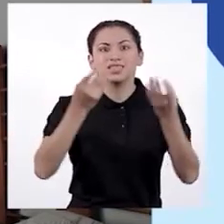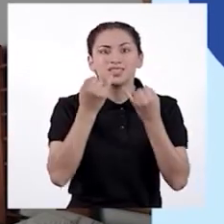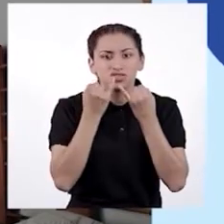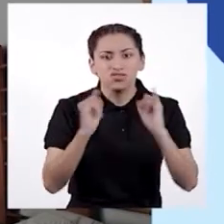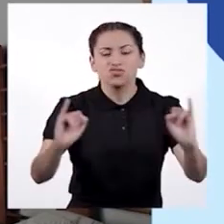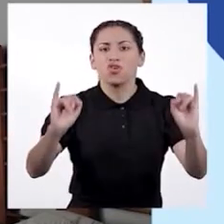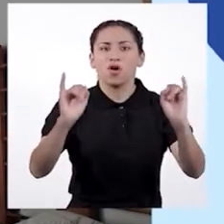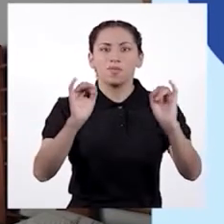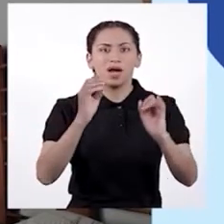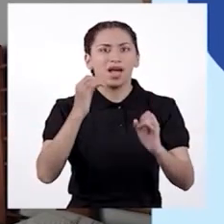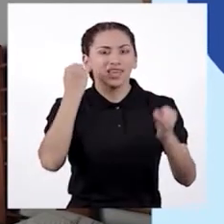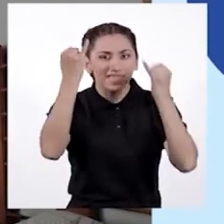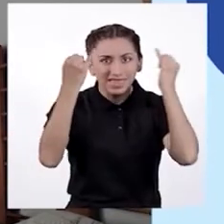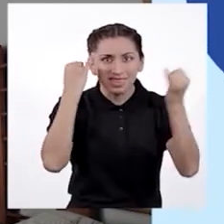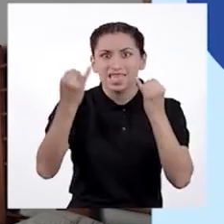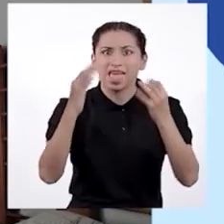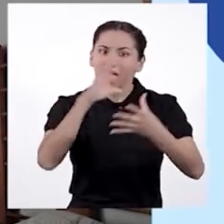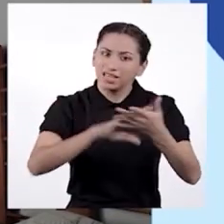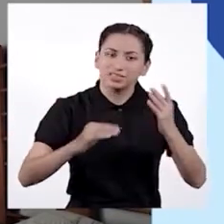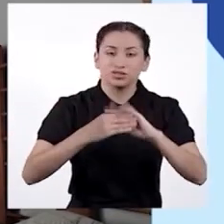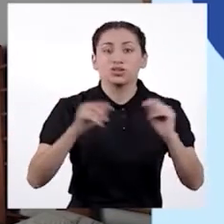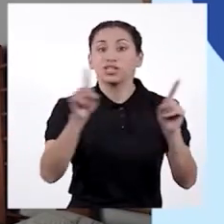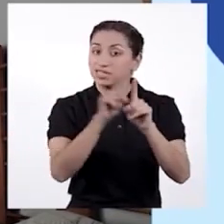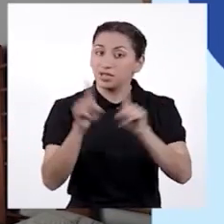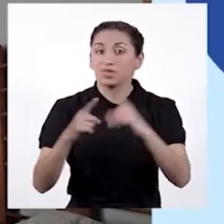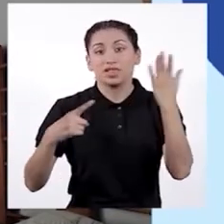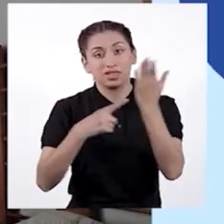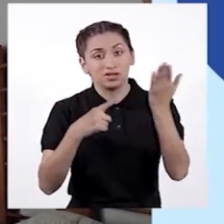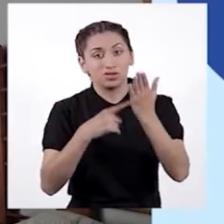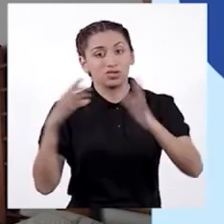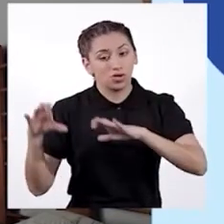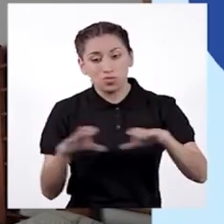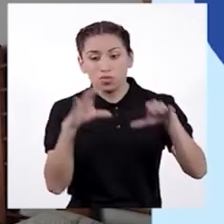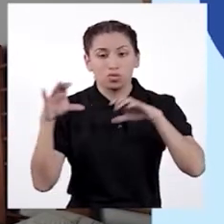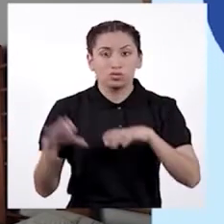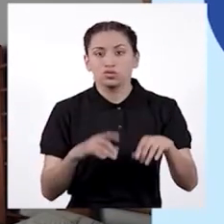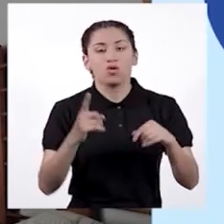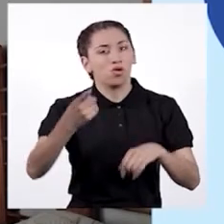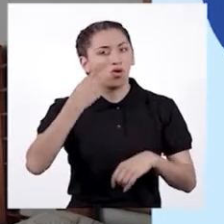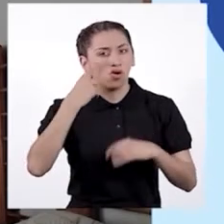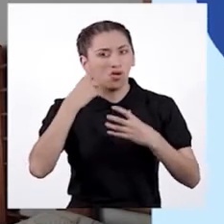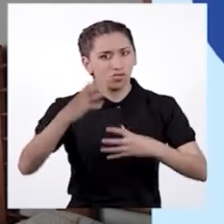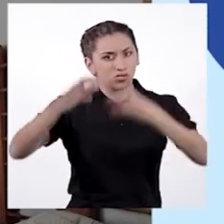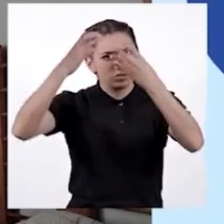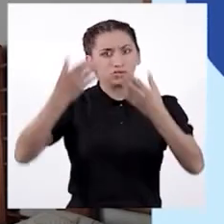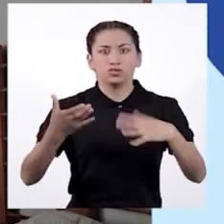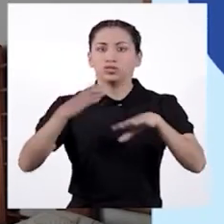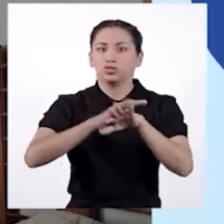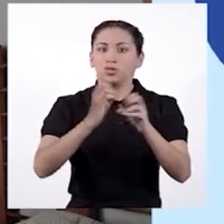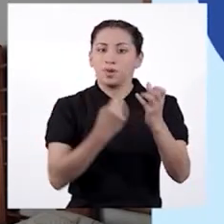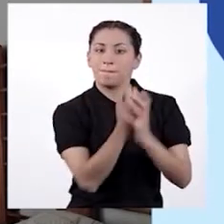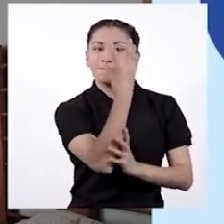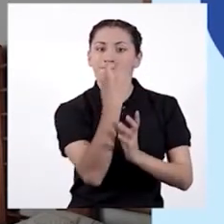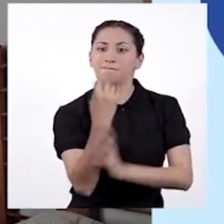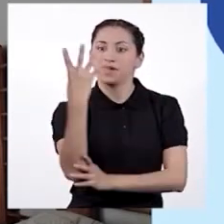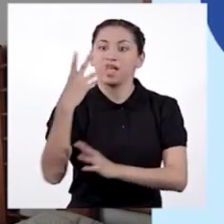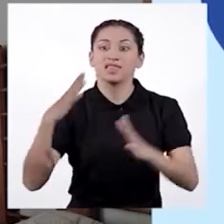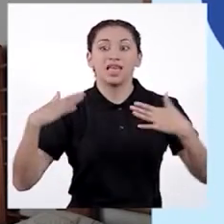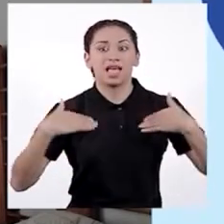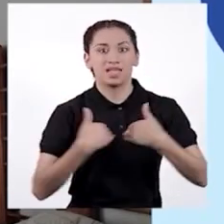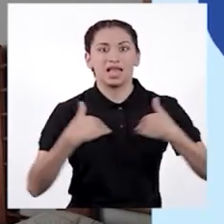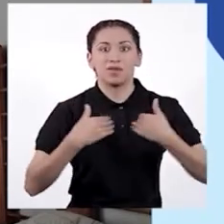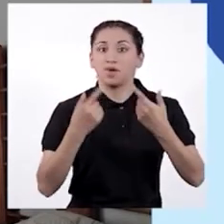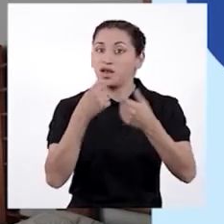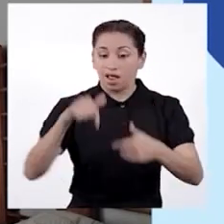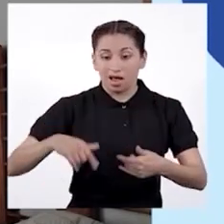conocer, pero también tecnologías de producción, conocimientos sobre plantas y animales que no tenemos